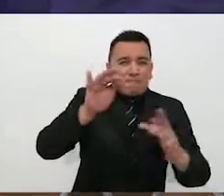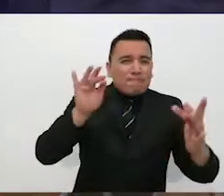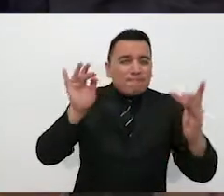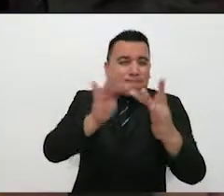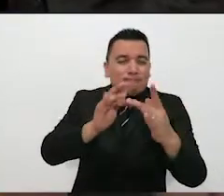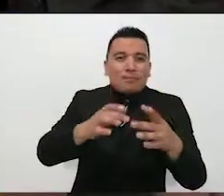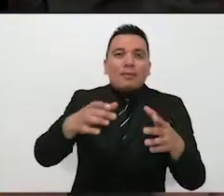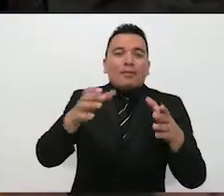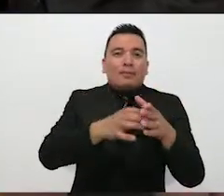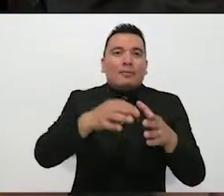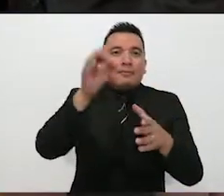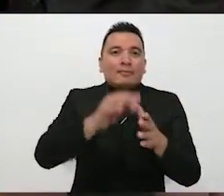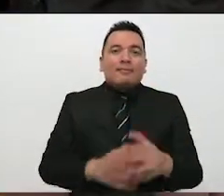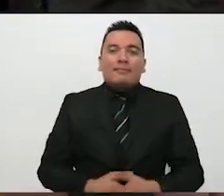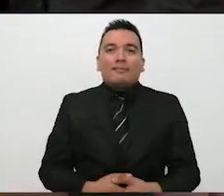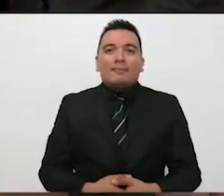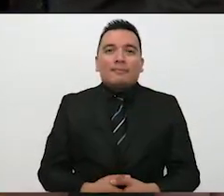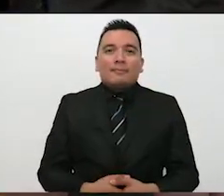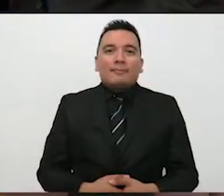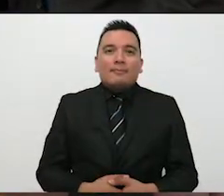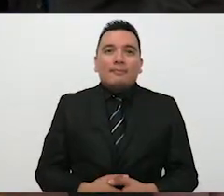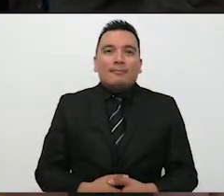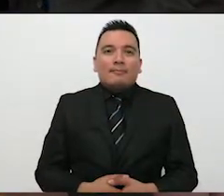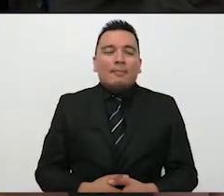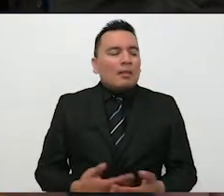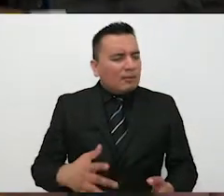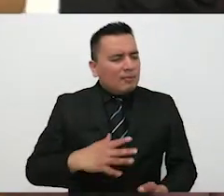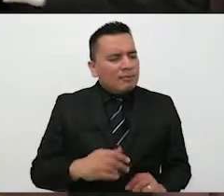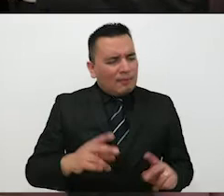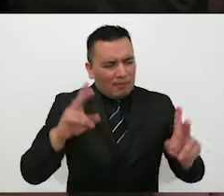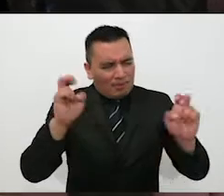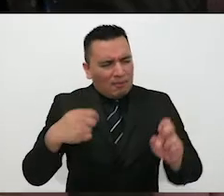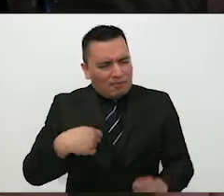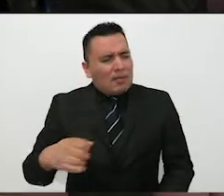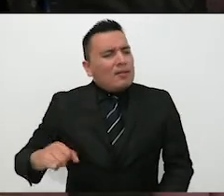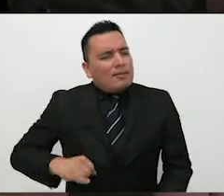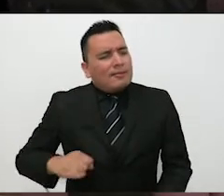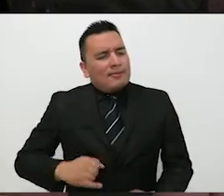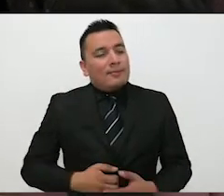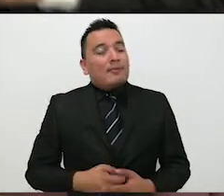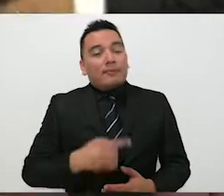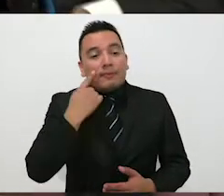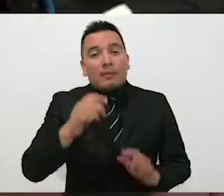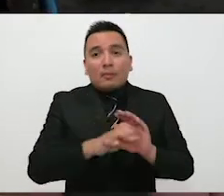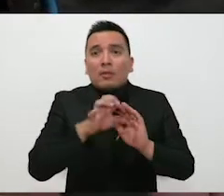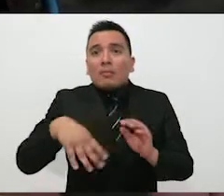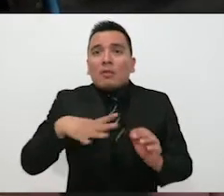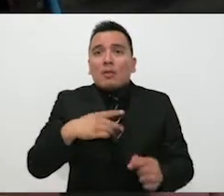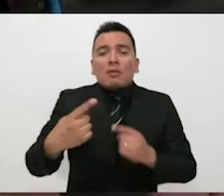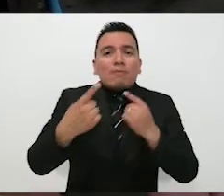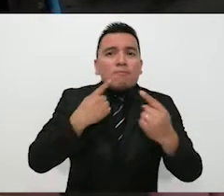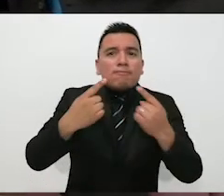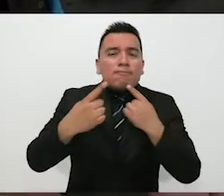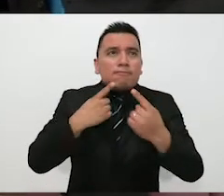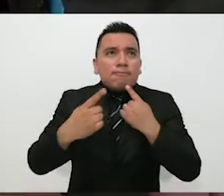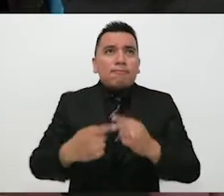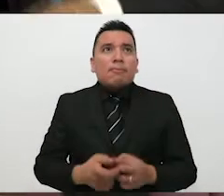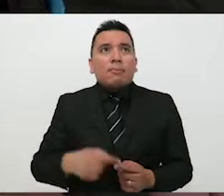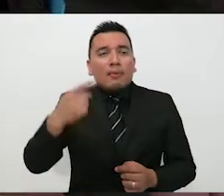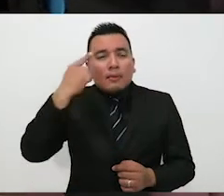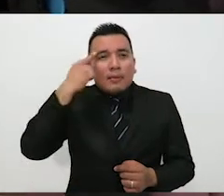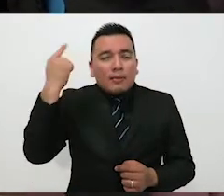ellos llegaron. Hay un tema que me llama mucho la atención y es que a través de estos diálogos que se llevan a cabo de educación cívica,